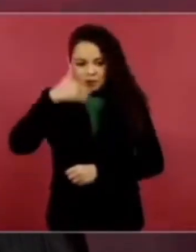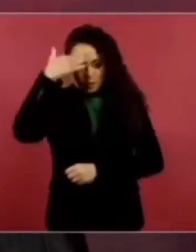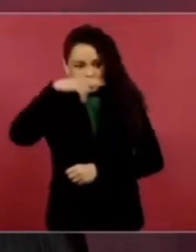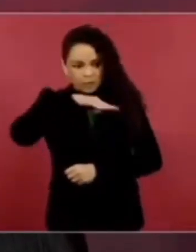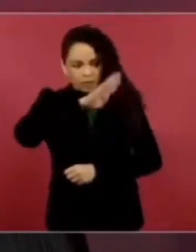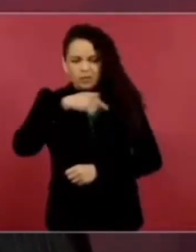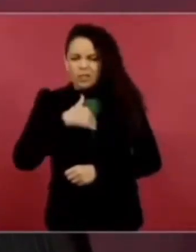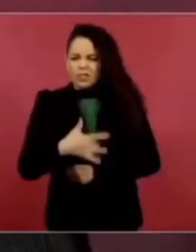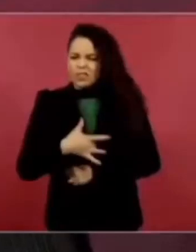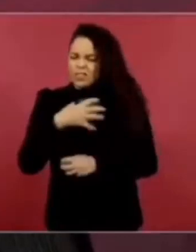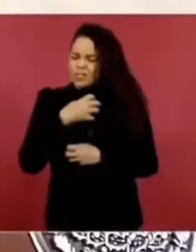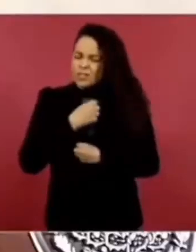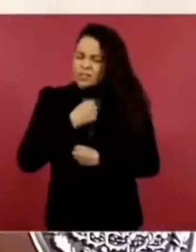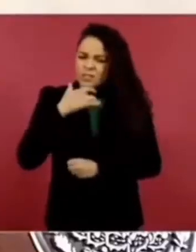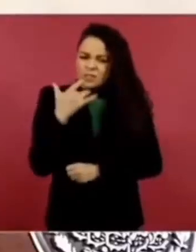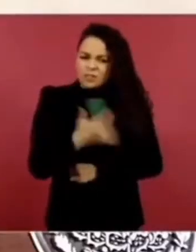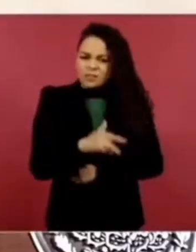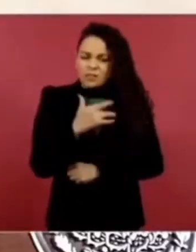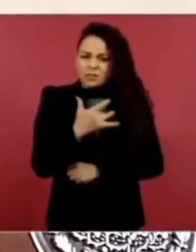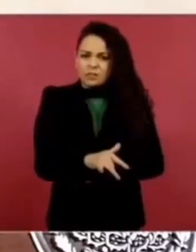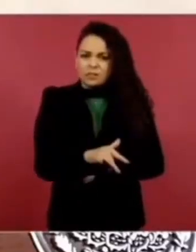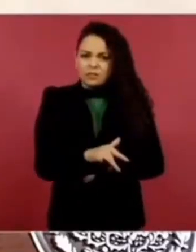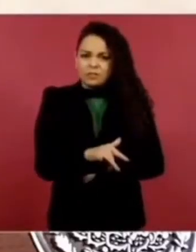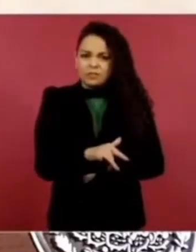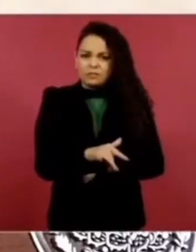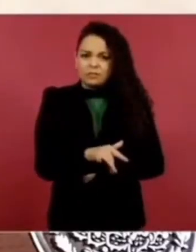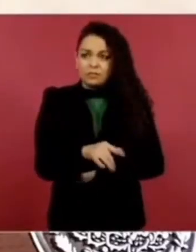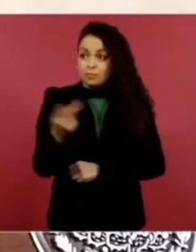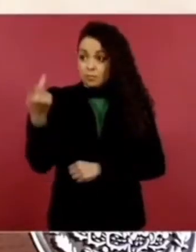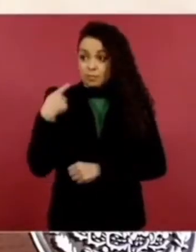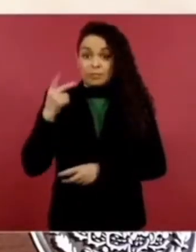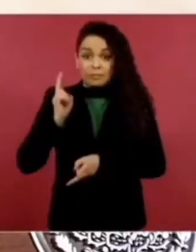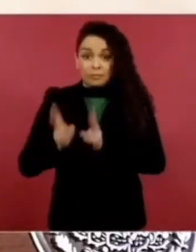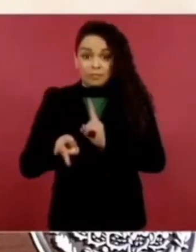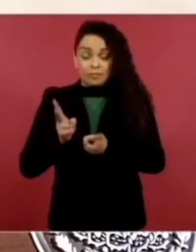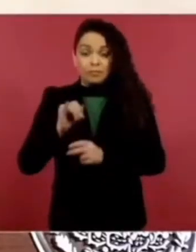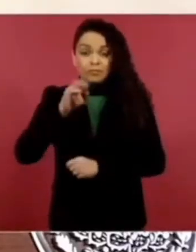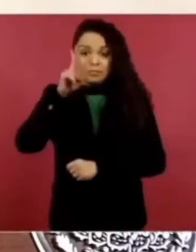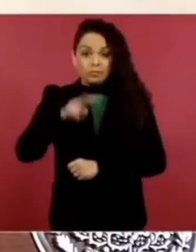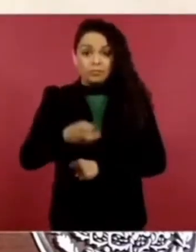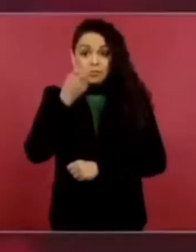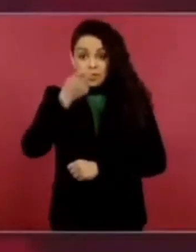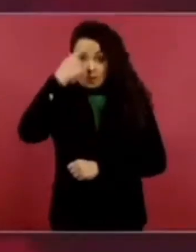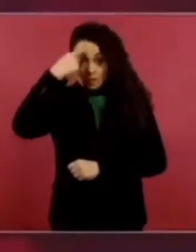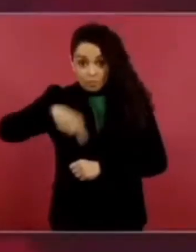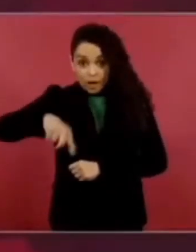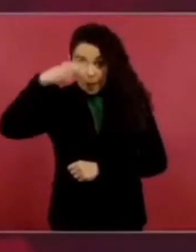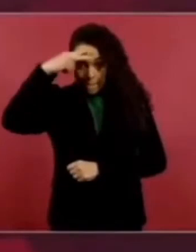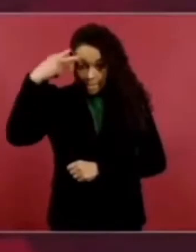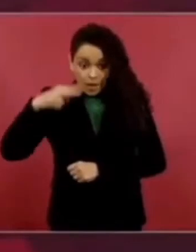alternativa para el pueblo de México y que había que